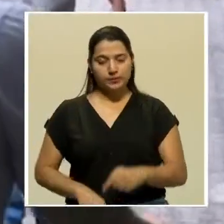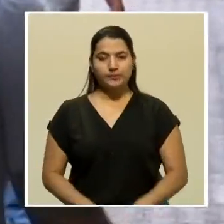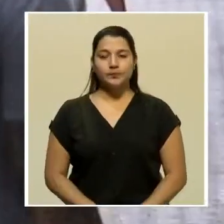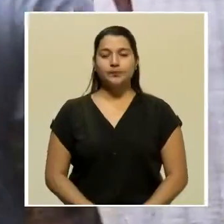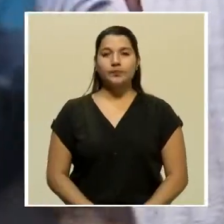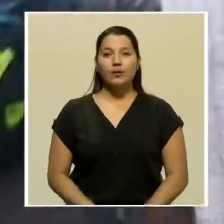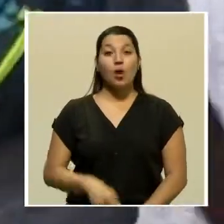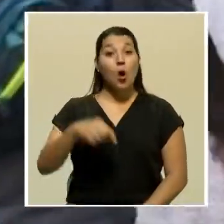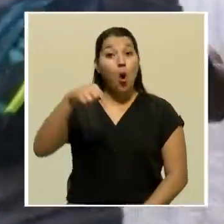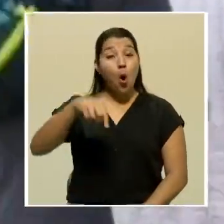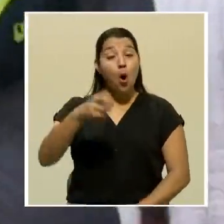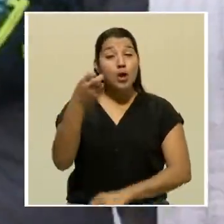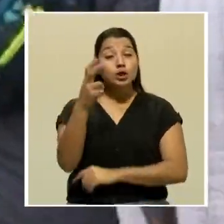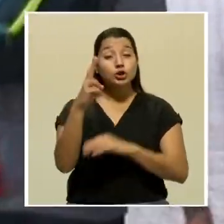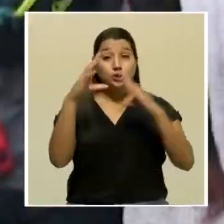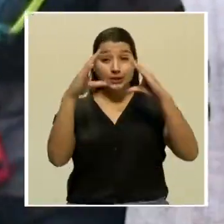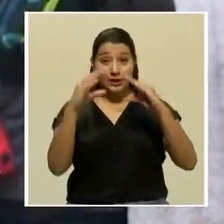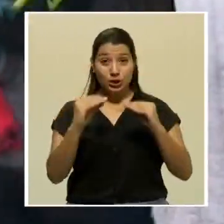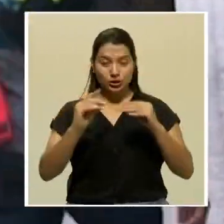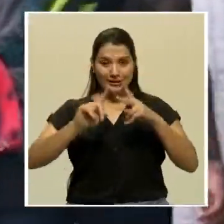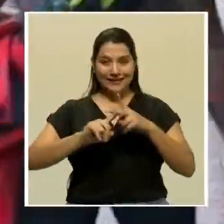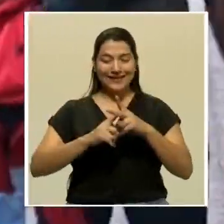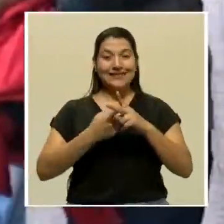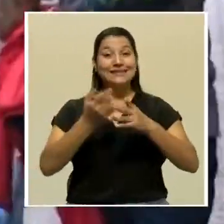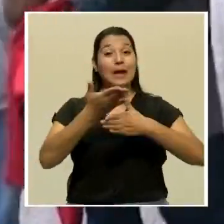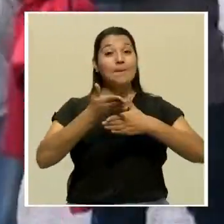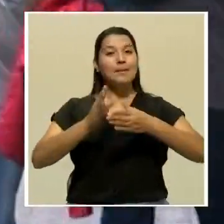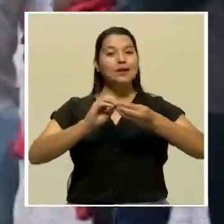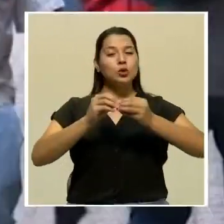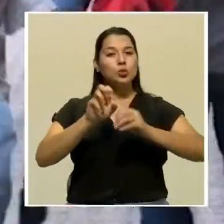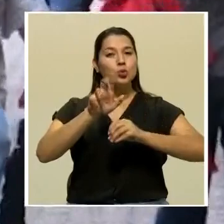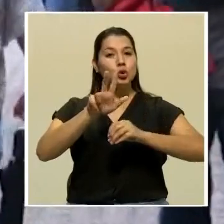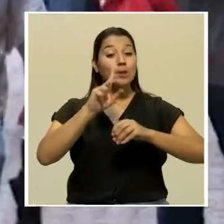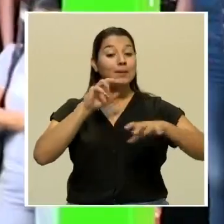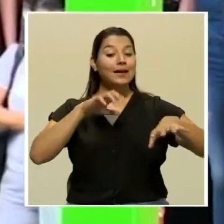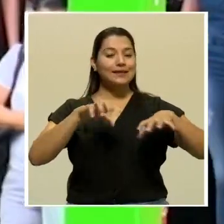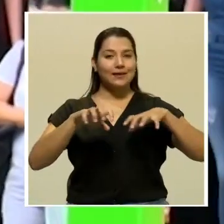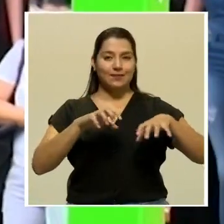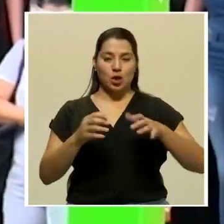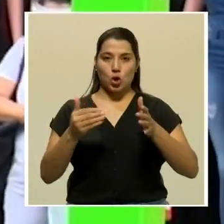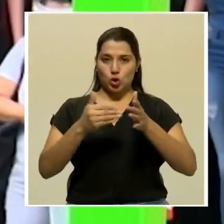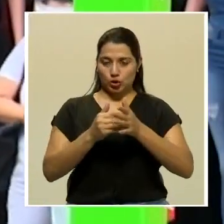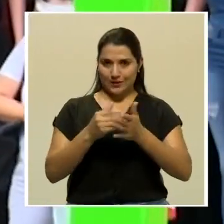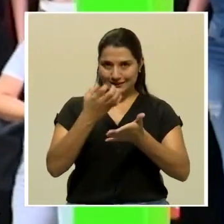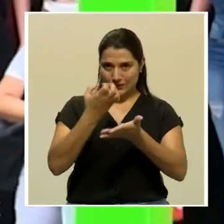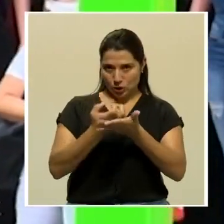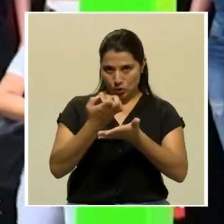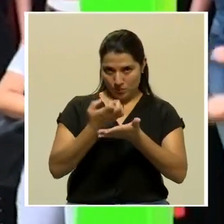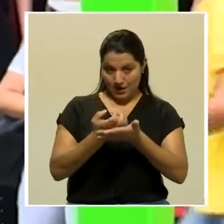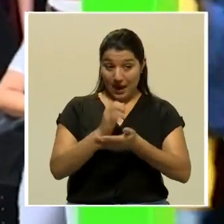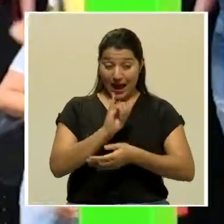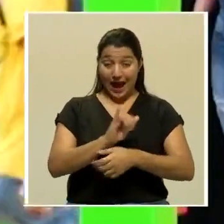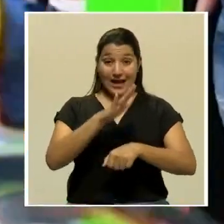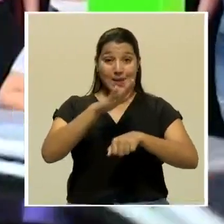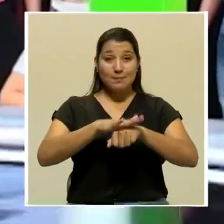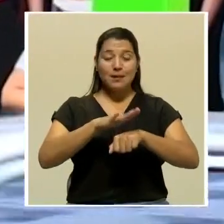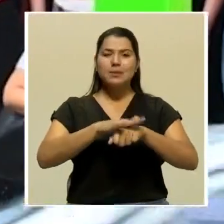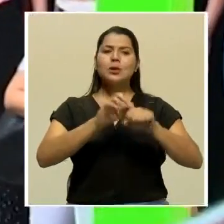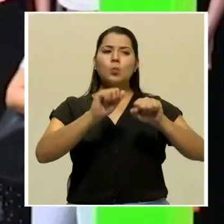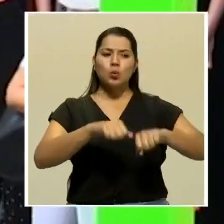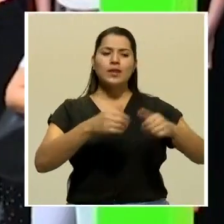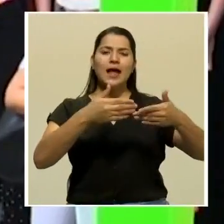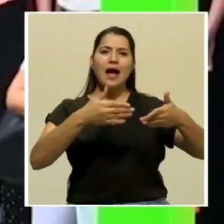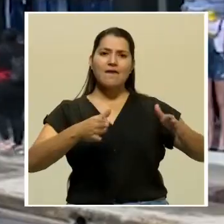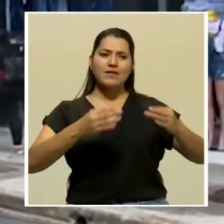A partir de hoy a la medianoche, iniciará la fase 3 de reactivación económica, en la que se permitirá el funcionamiento de tiendas,